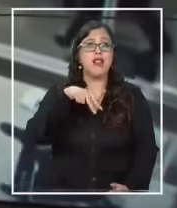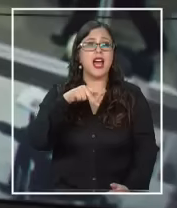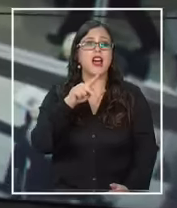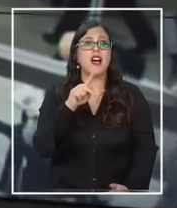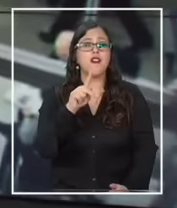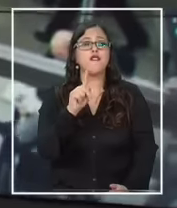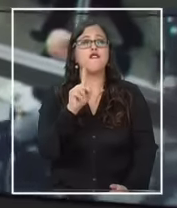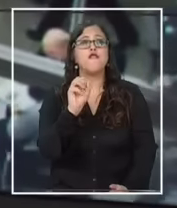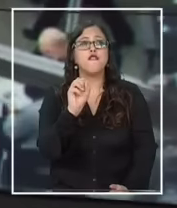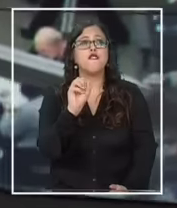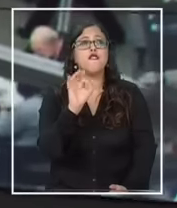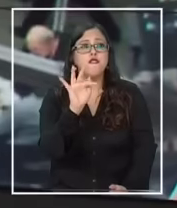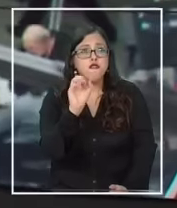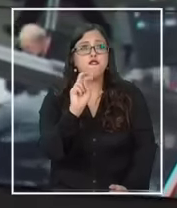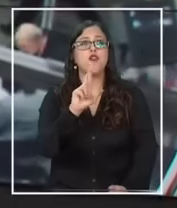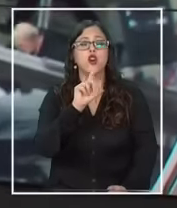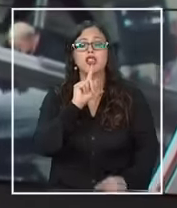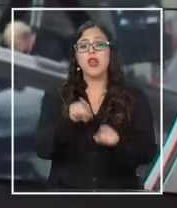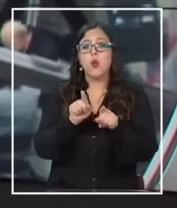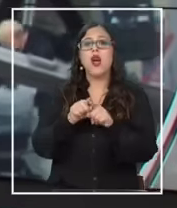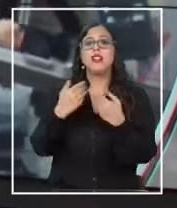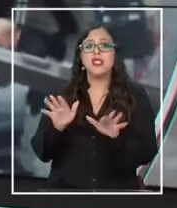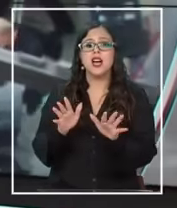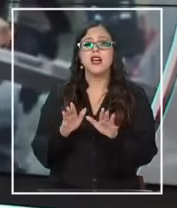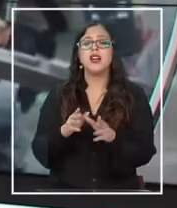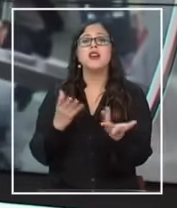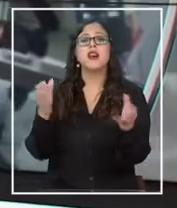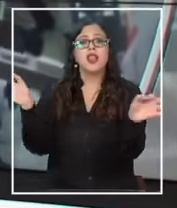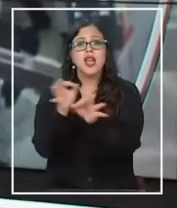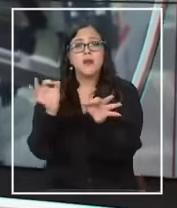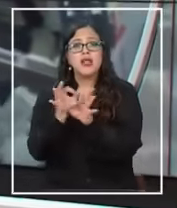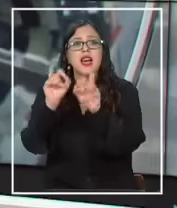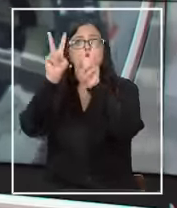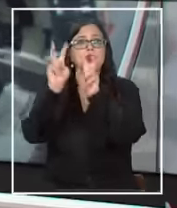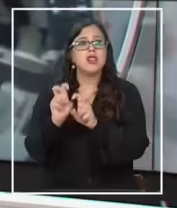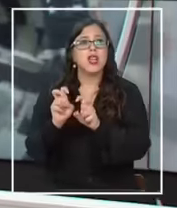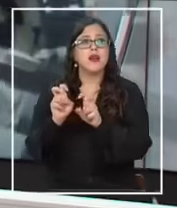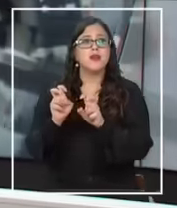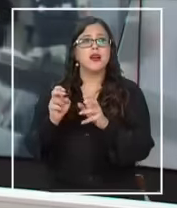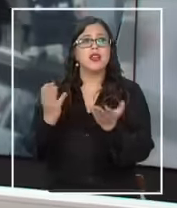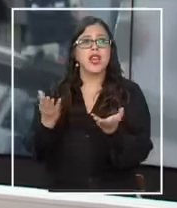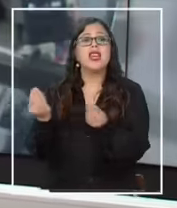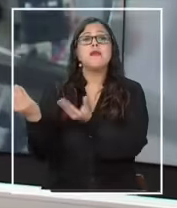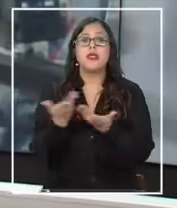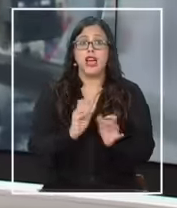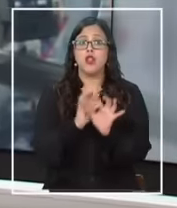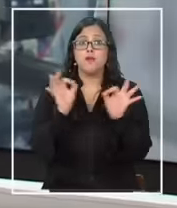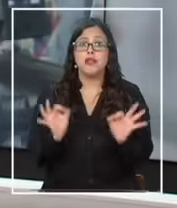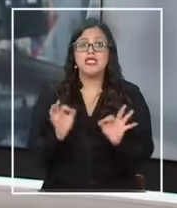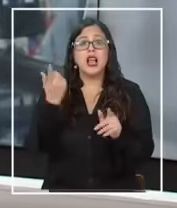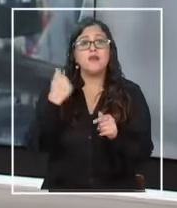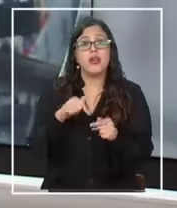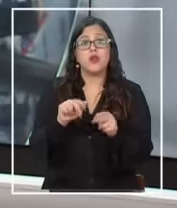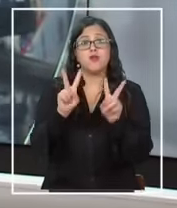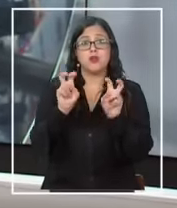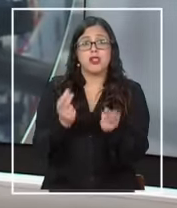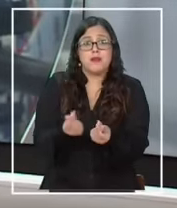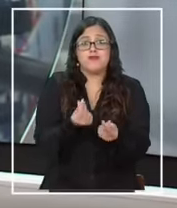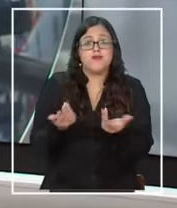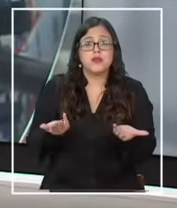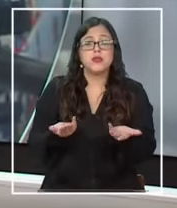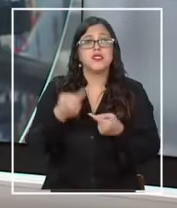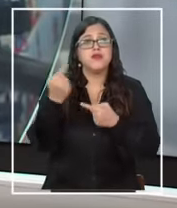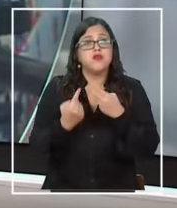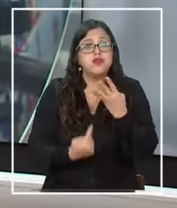motivos presupuestarios para bajarse de la cita a la que nos habían invitado como invitado especial algo fuertemente cuestionado